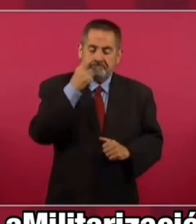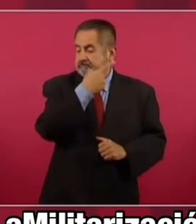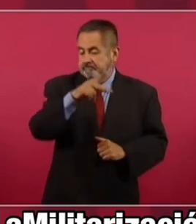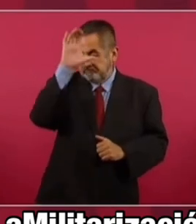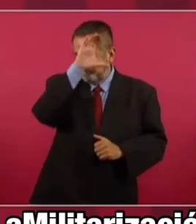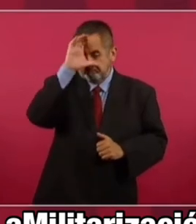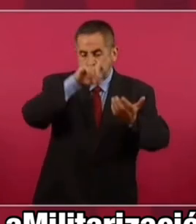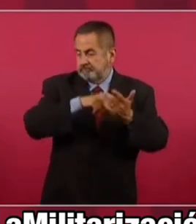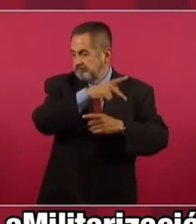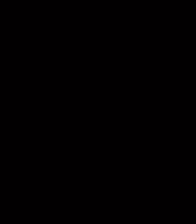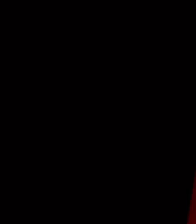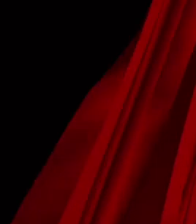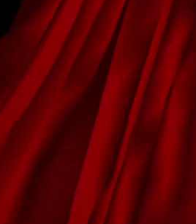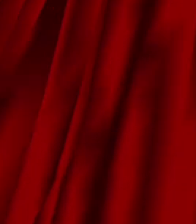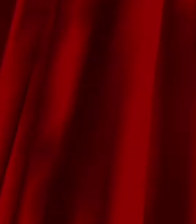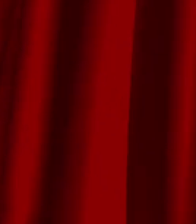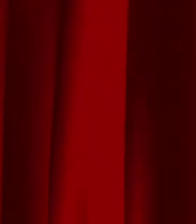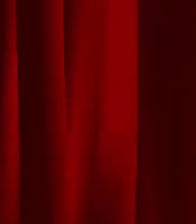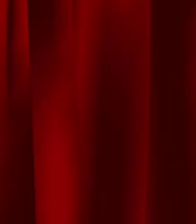su responsabilidad.